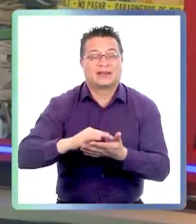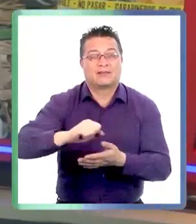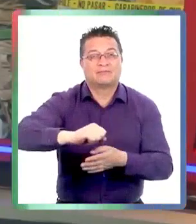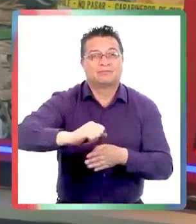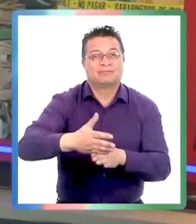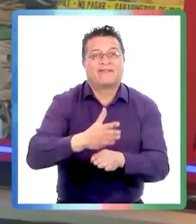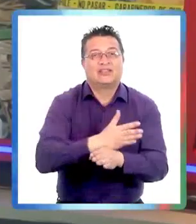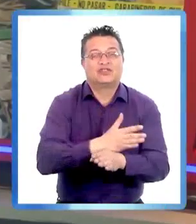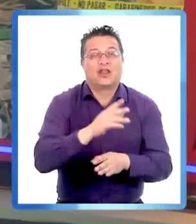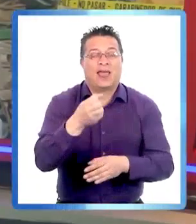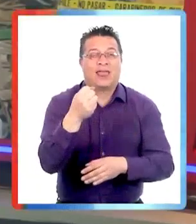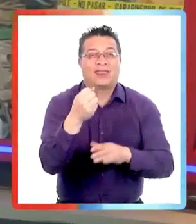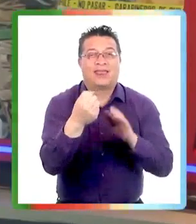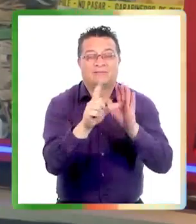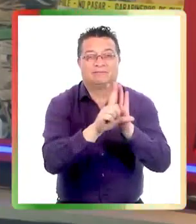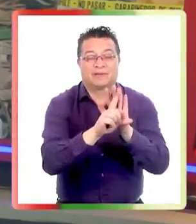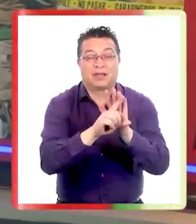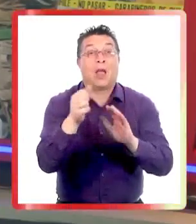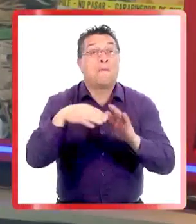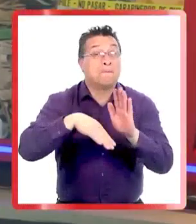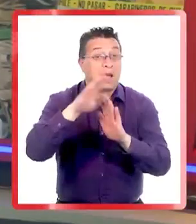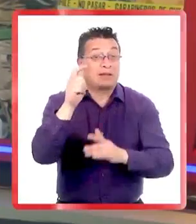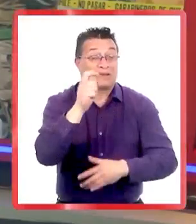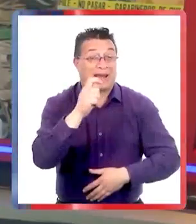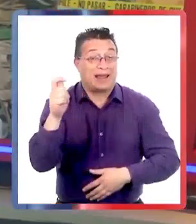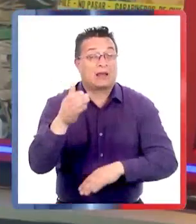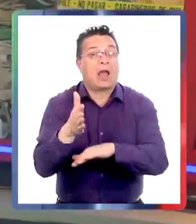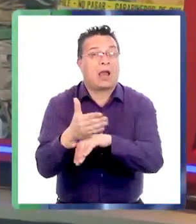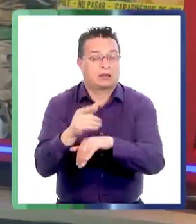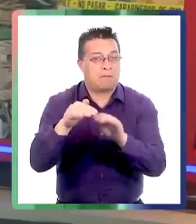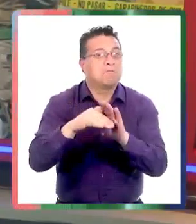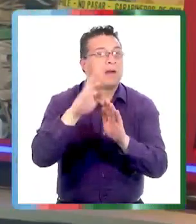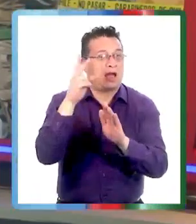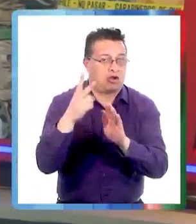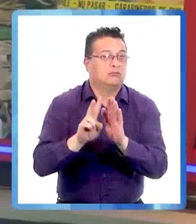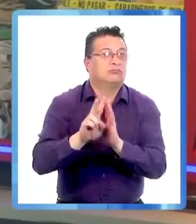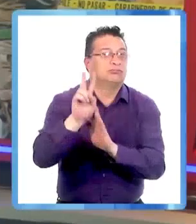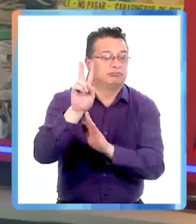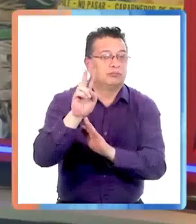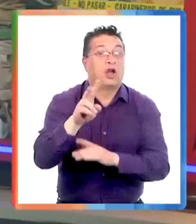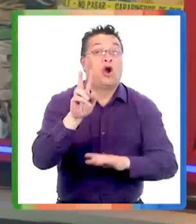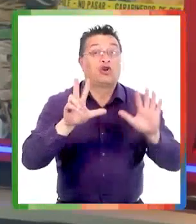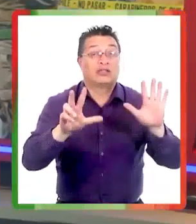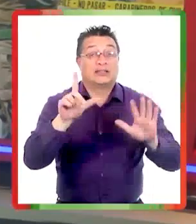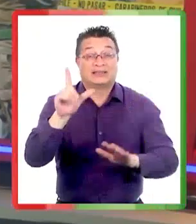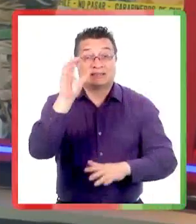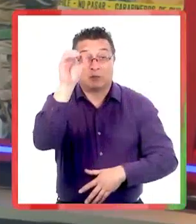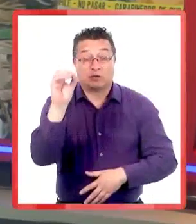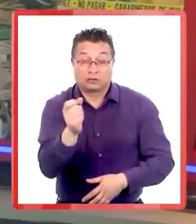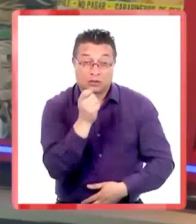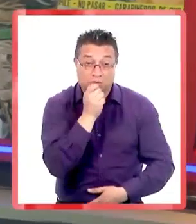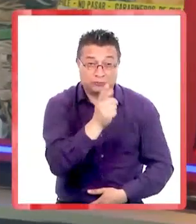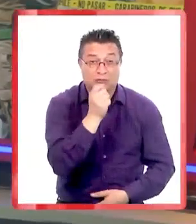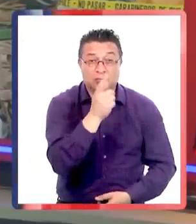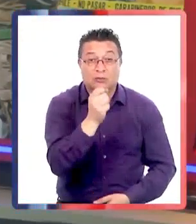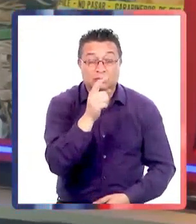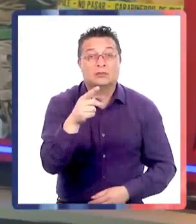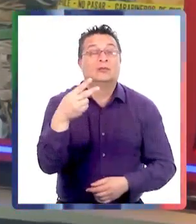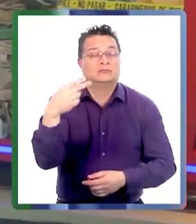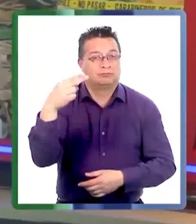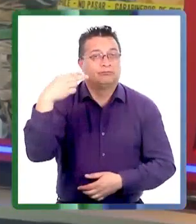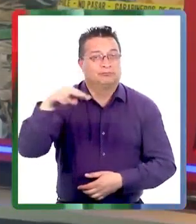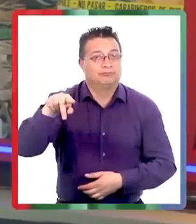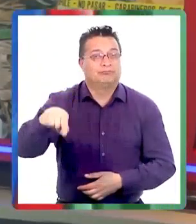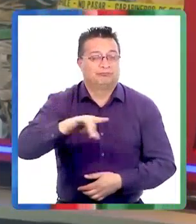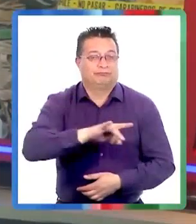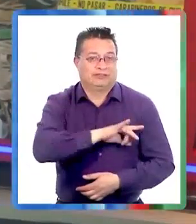de la Subsecretaría de Prevención del Delito. Solo es superada por Tarapacá y Arica y Parinacota. El 87% de